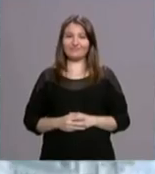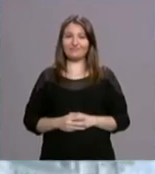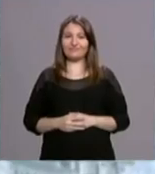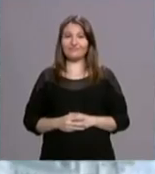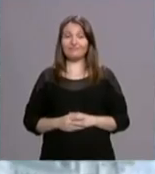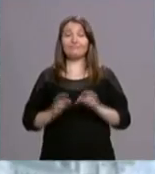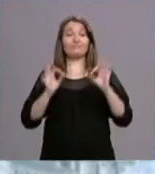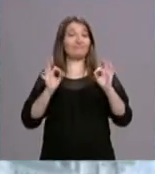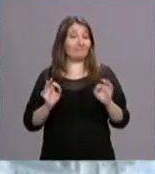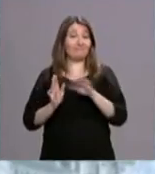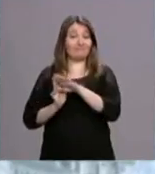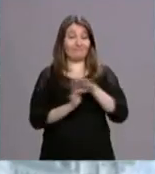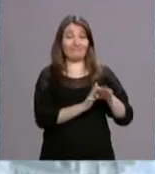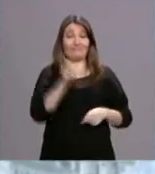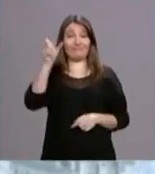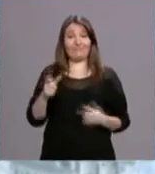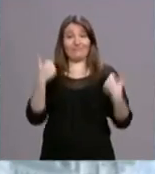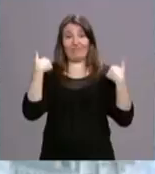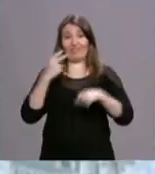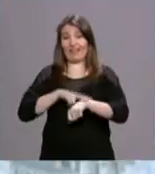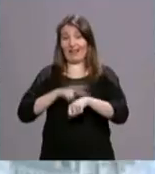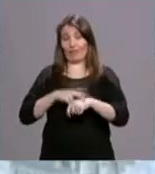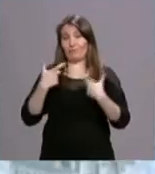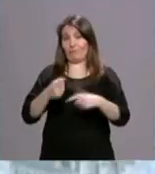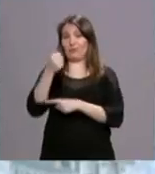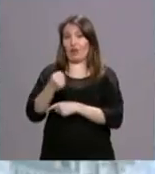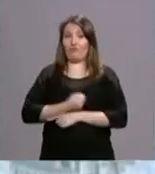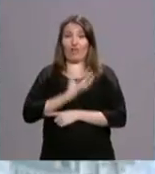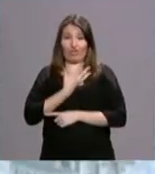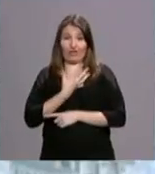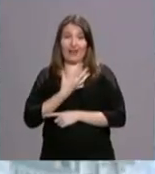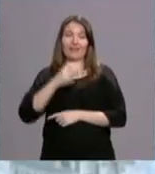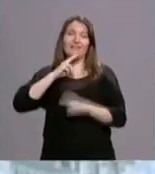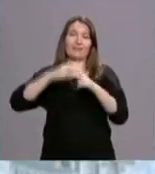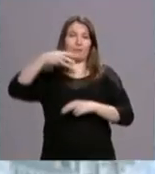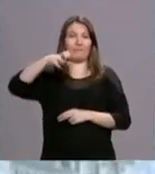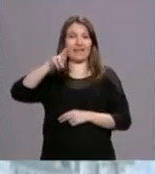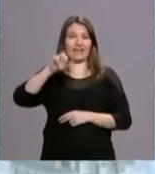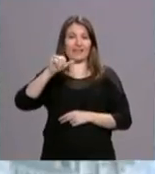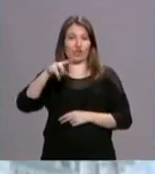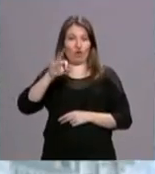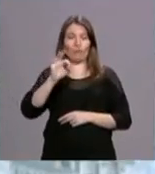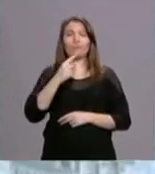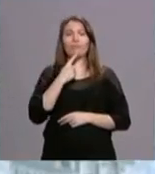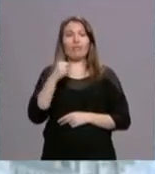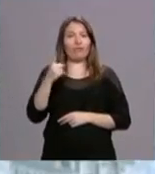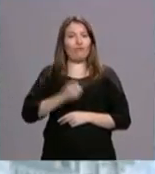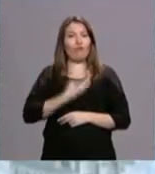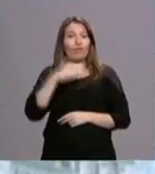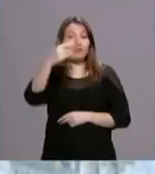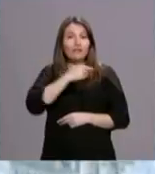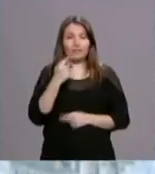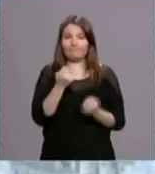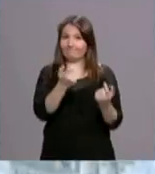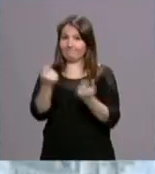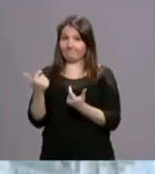Y por su parte, el delegado de Pastoral Vocacional, Juan Carlos Merino, habló de la escasez de vocaciones. Algo que corroboró el rector del seminario, Jesús